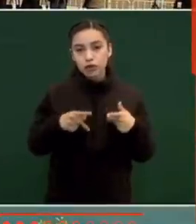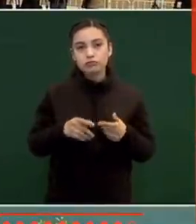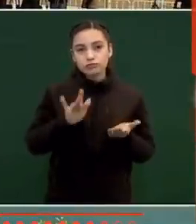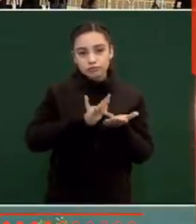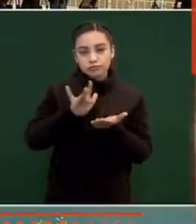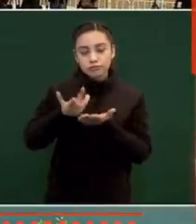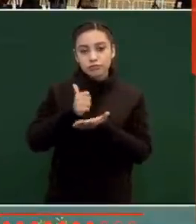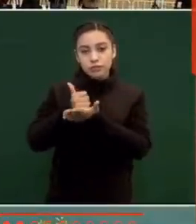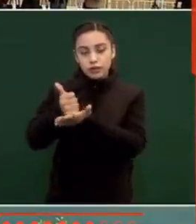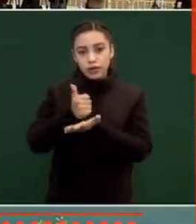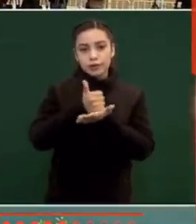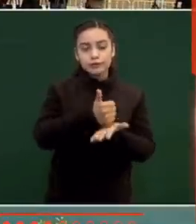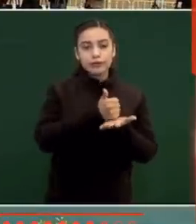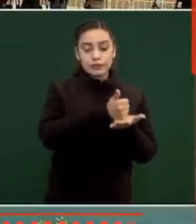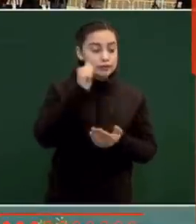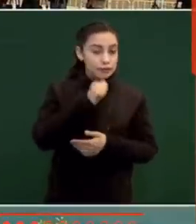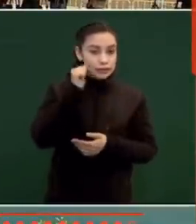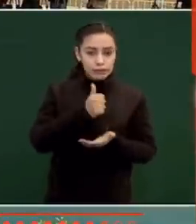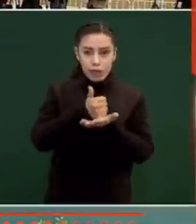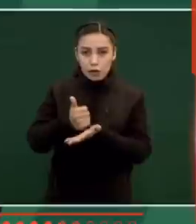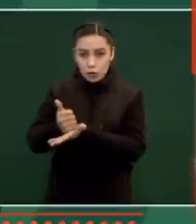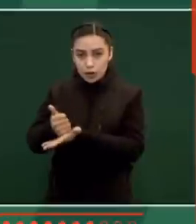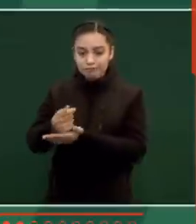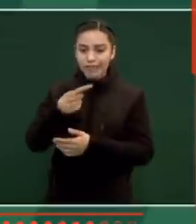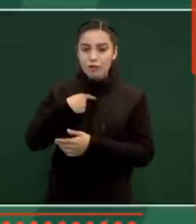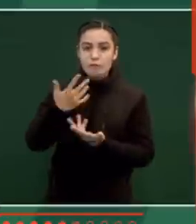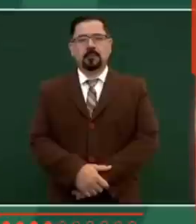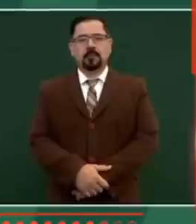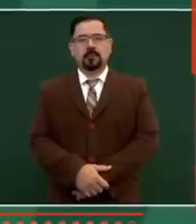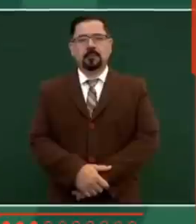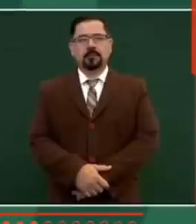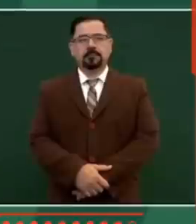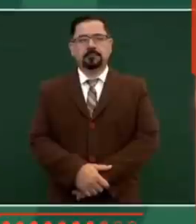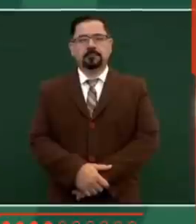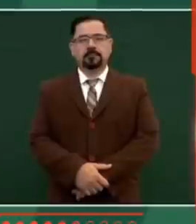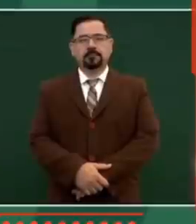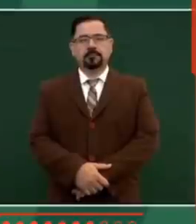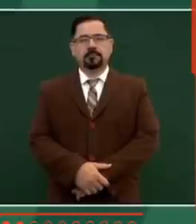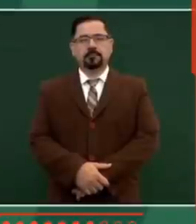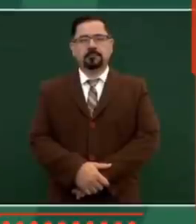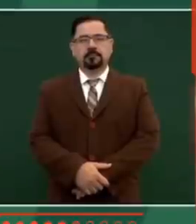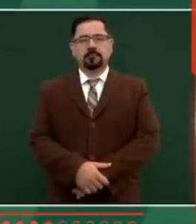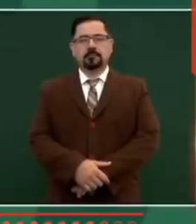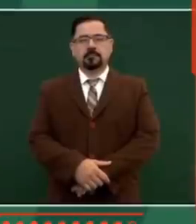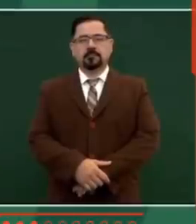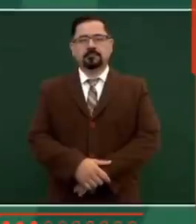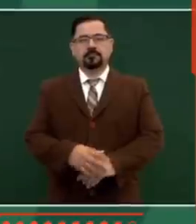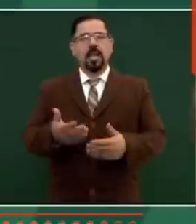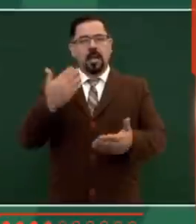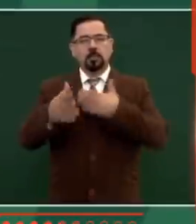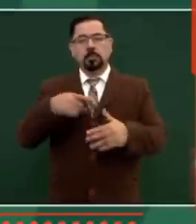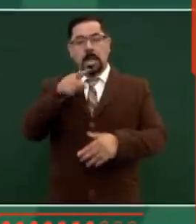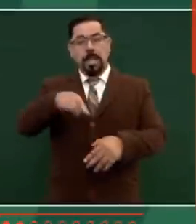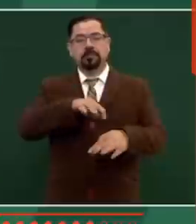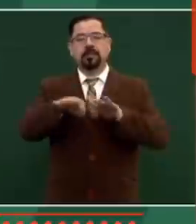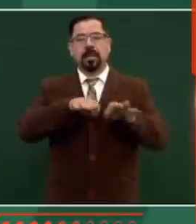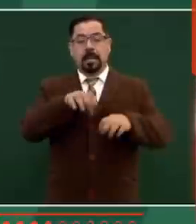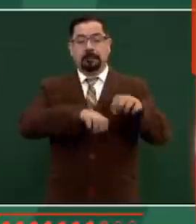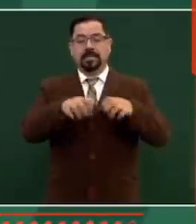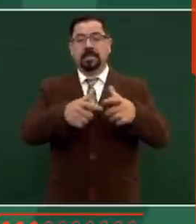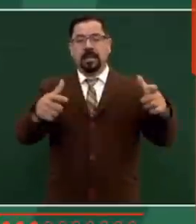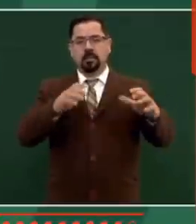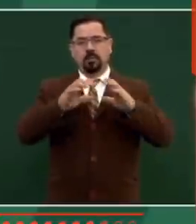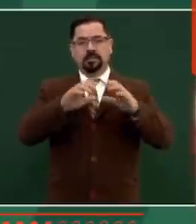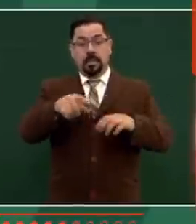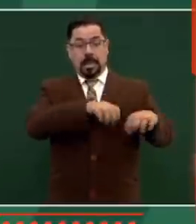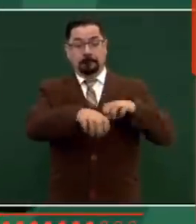de siempre, ya me llegó información sobre cuánto gana Loret. Son periodistas golpeadores que tienen las grandes empresas de comunicación, porque